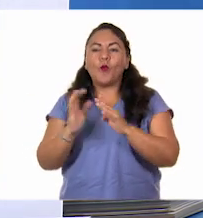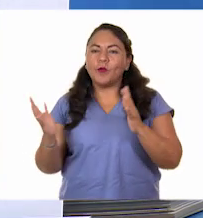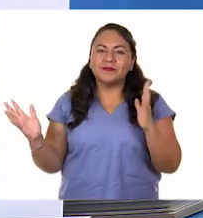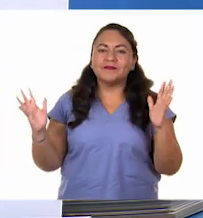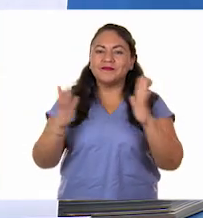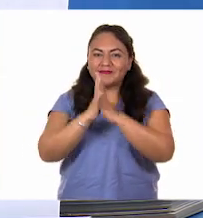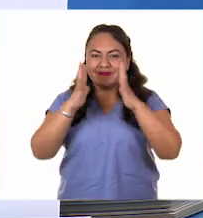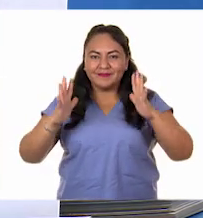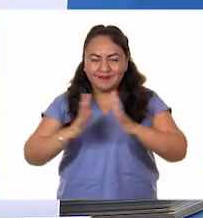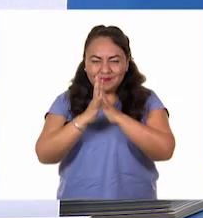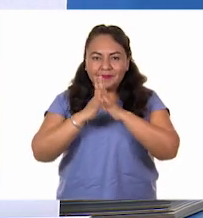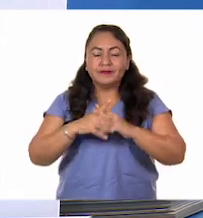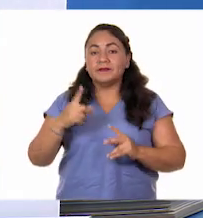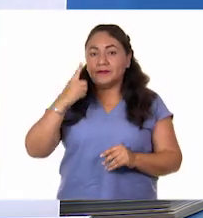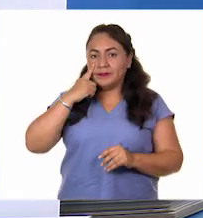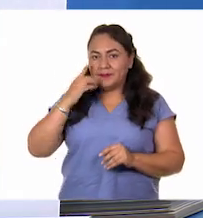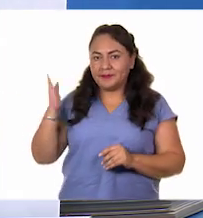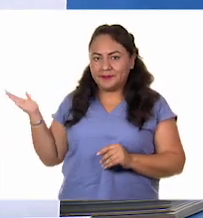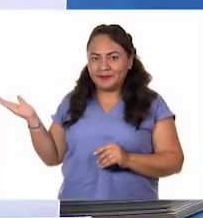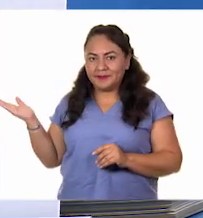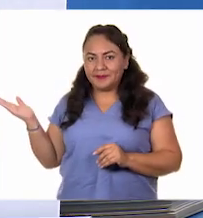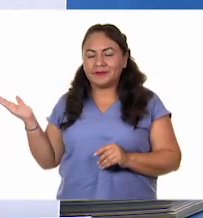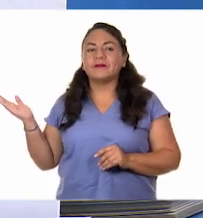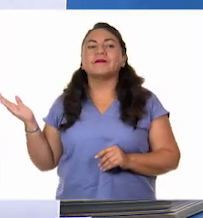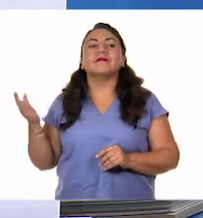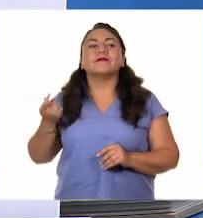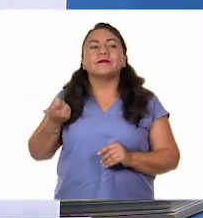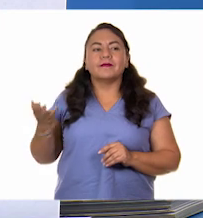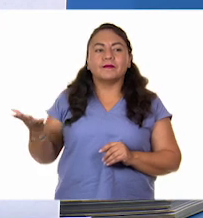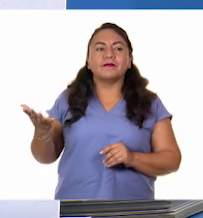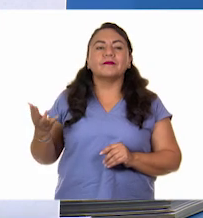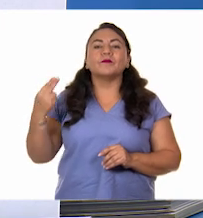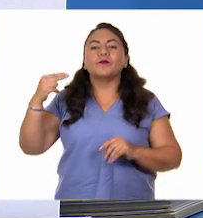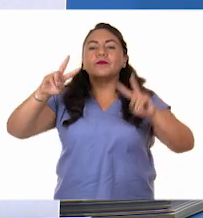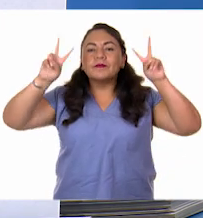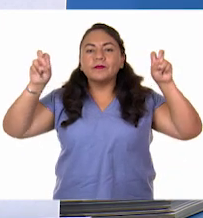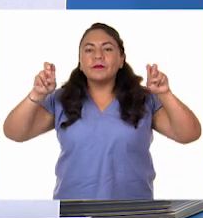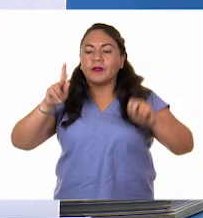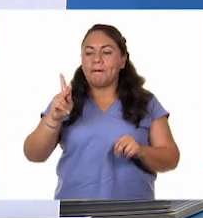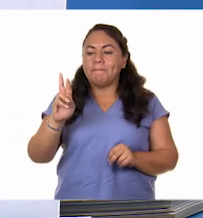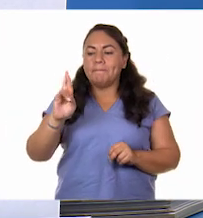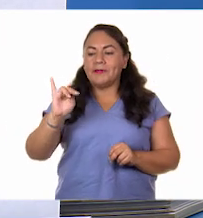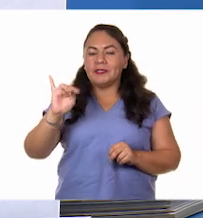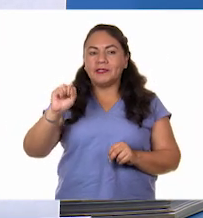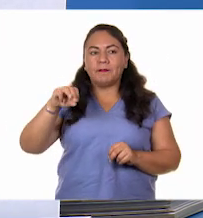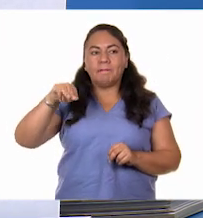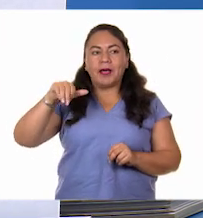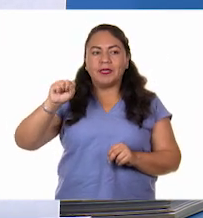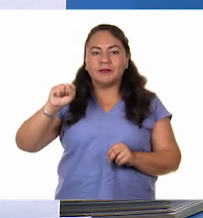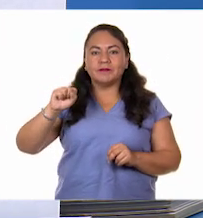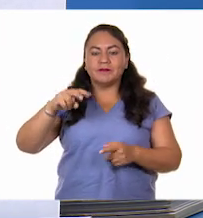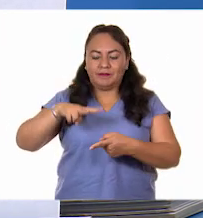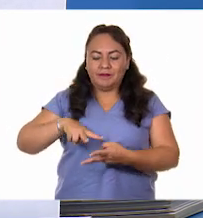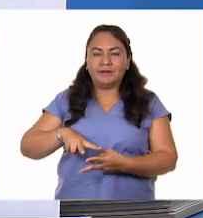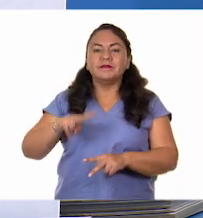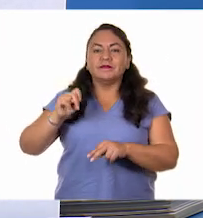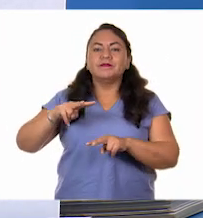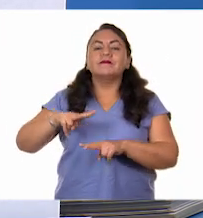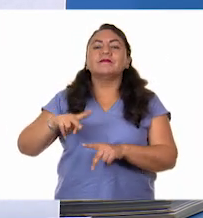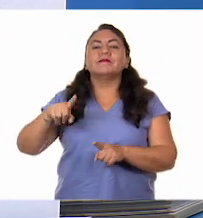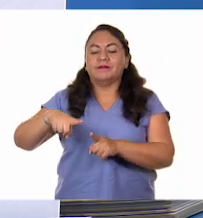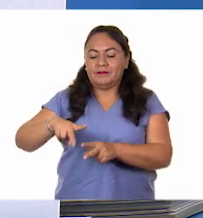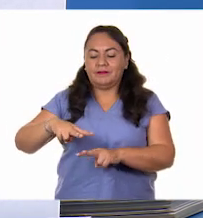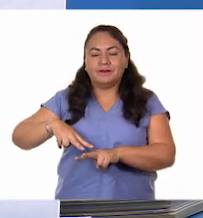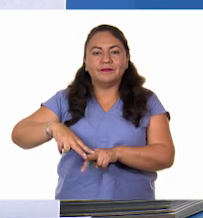por llamarlo de alguna manera. Que está denominado como el equipo de los prismas. Que está